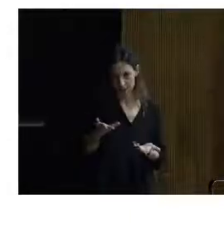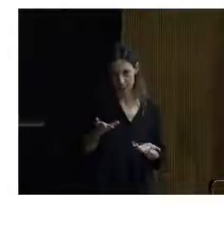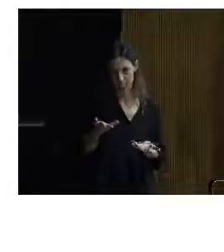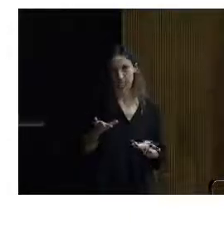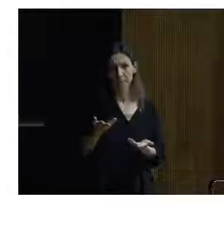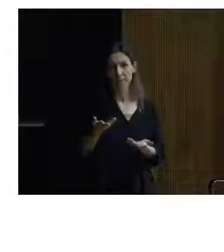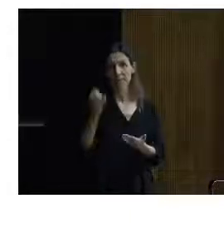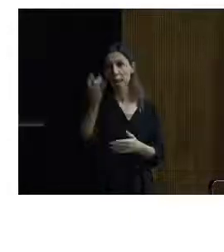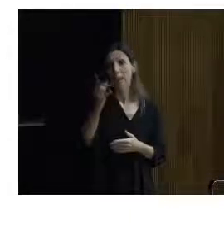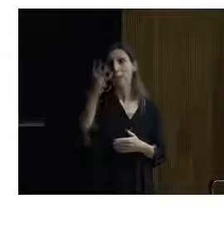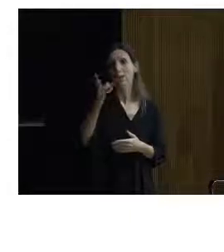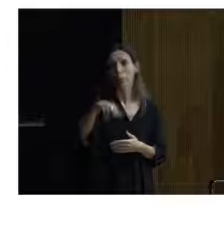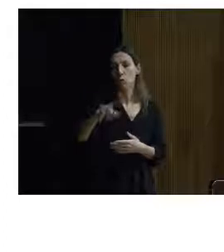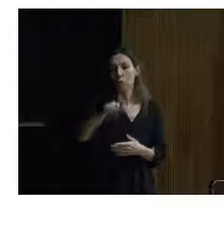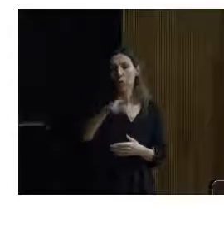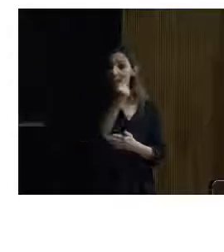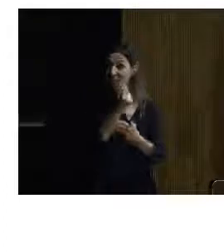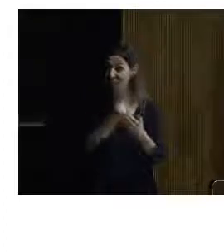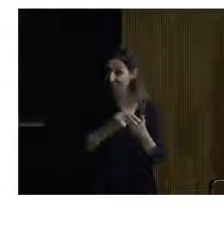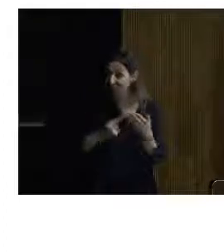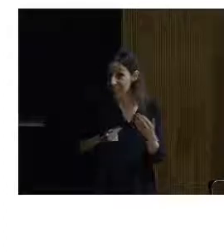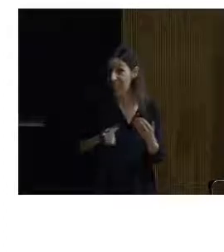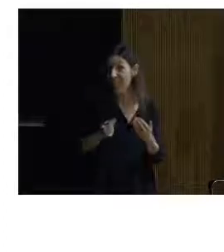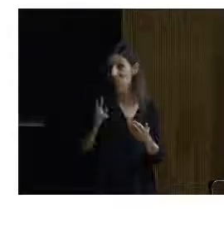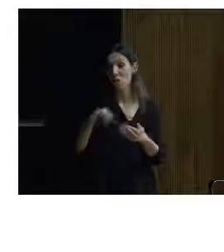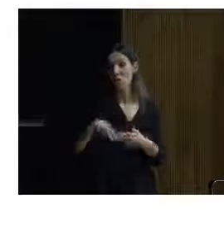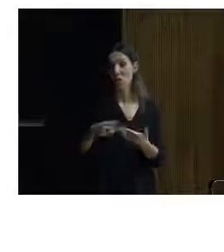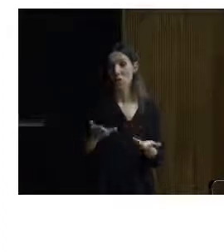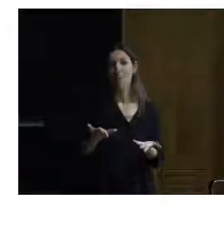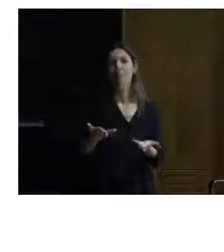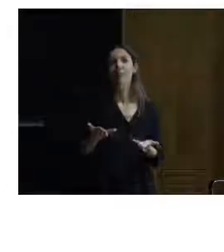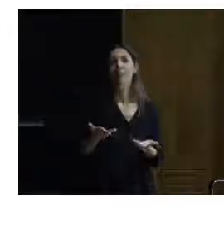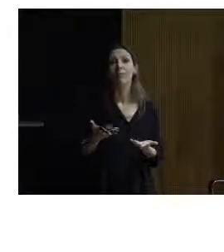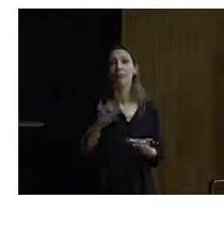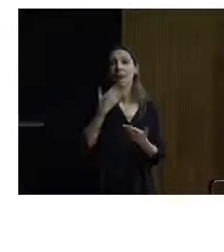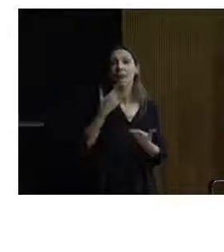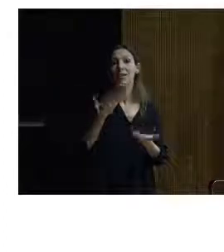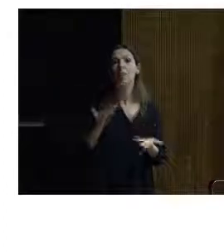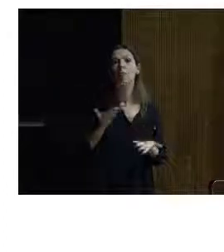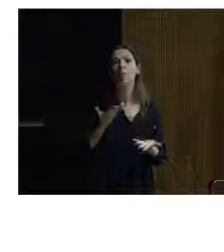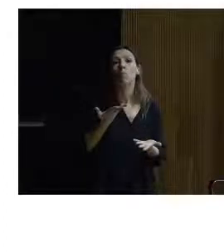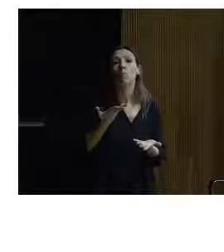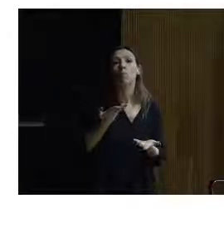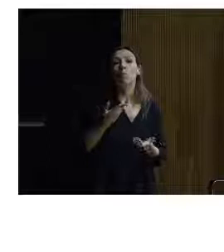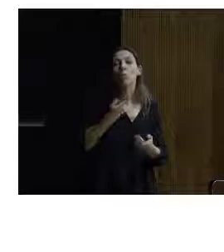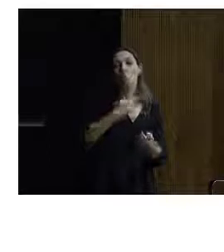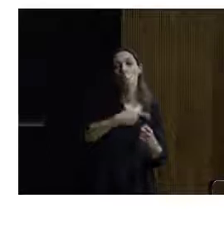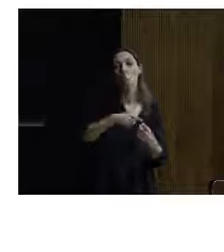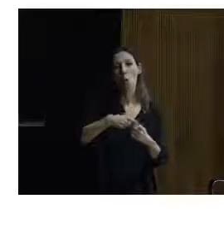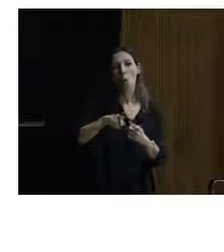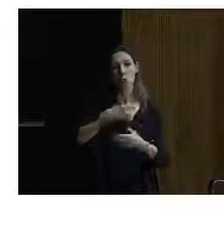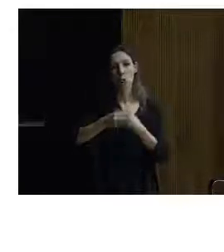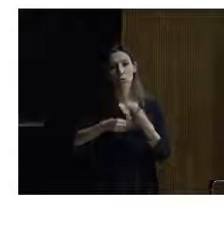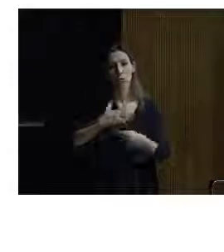los inventitos. Es el diseño para lo cual hay una serie de utensilios de los que tenemos que servirnos. Y que